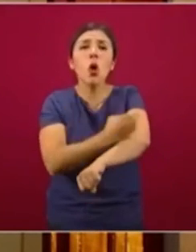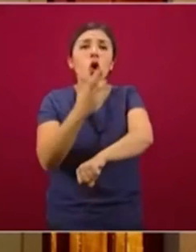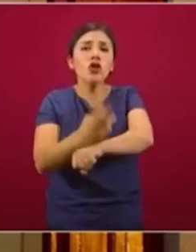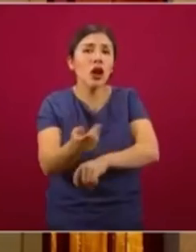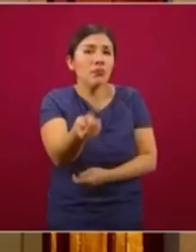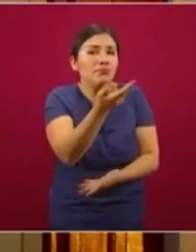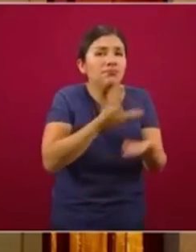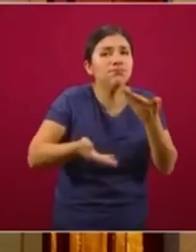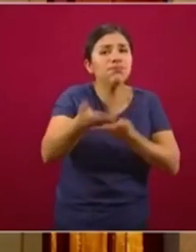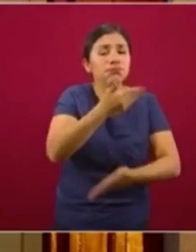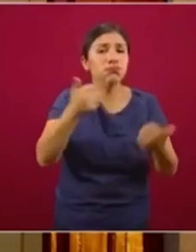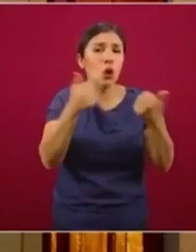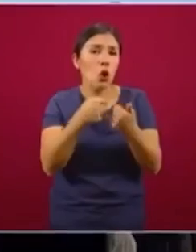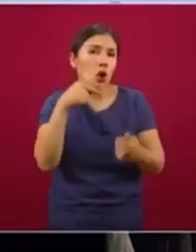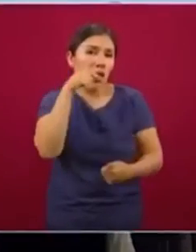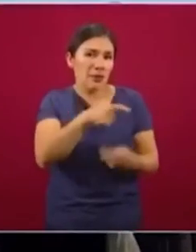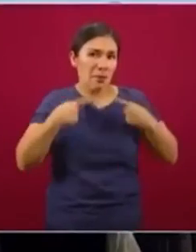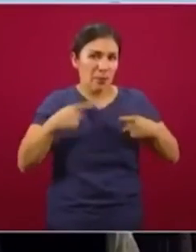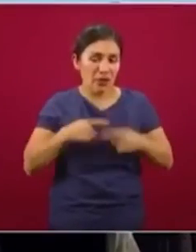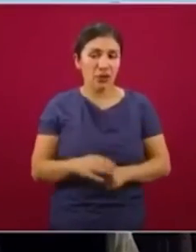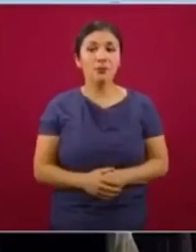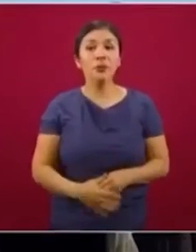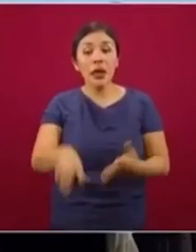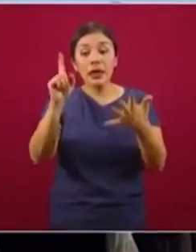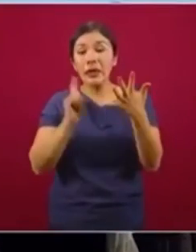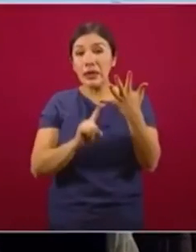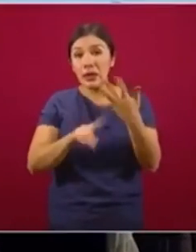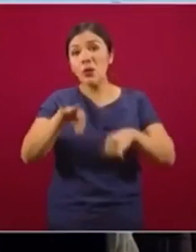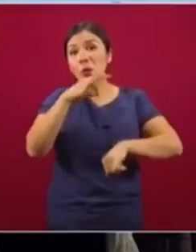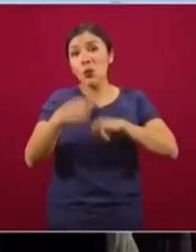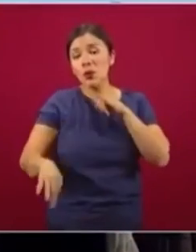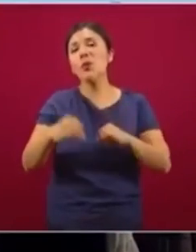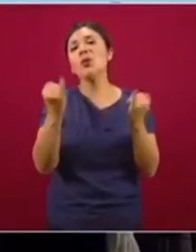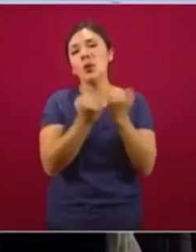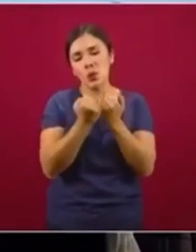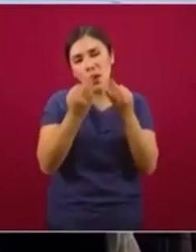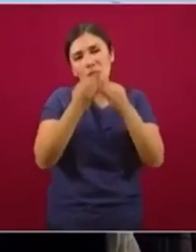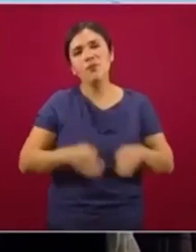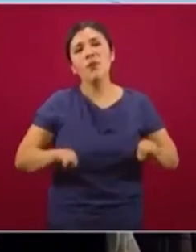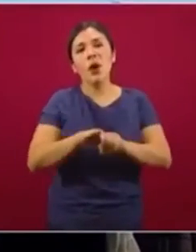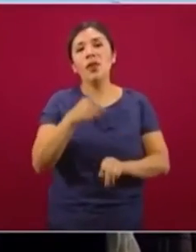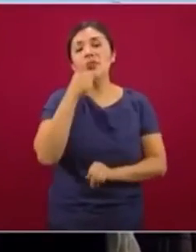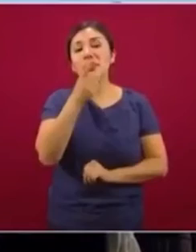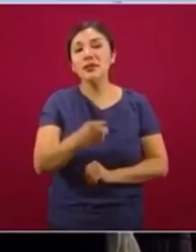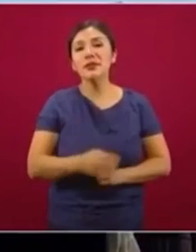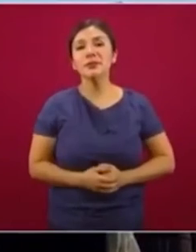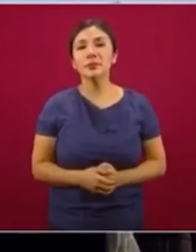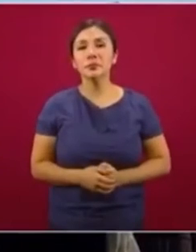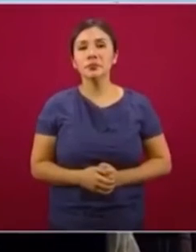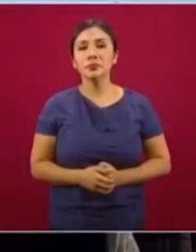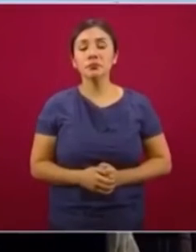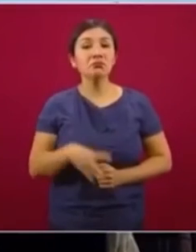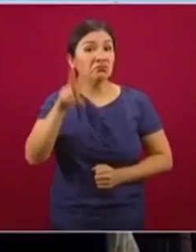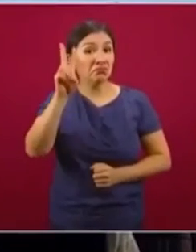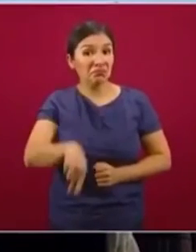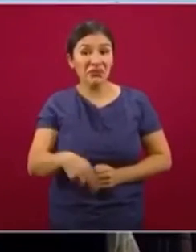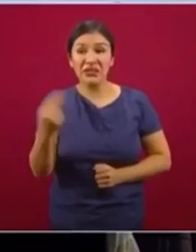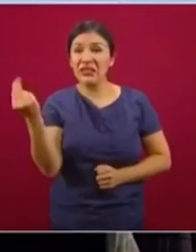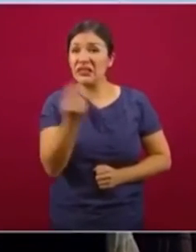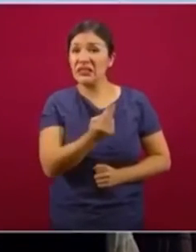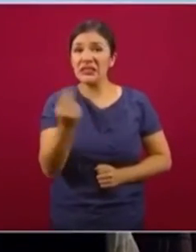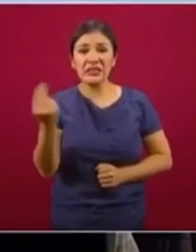con los productores. Y finalmente es importante señalar que hemos tenido necesariamente y no